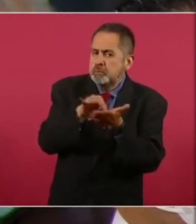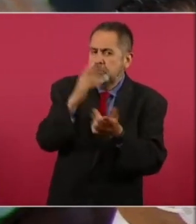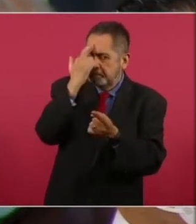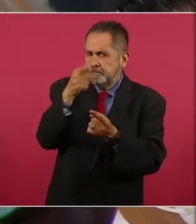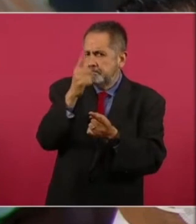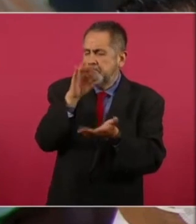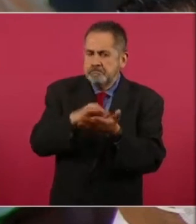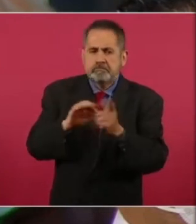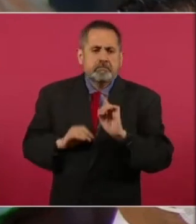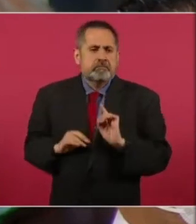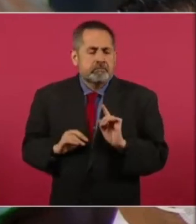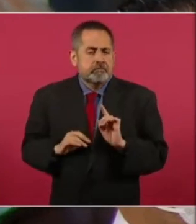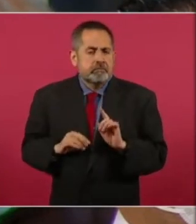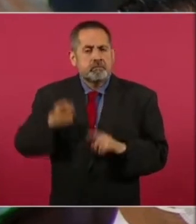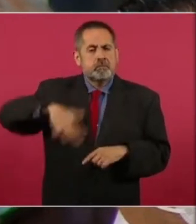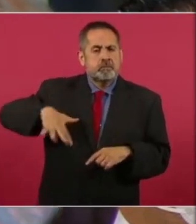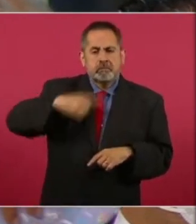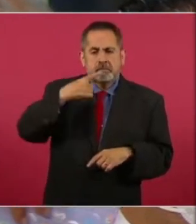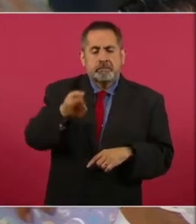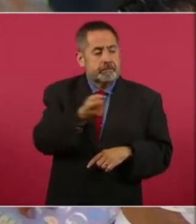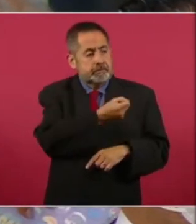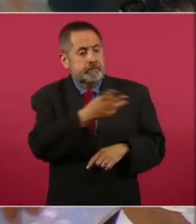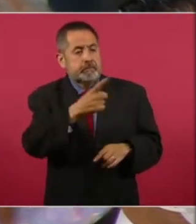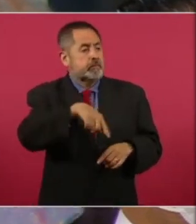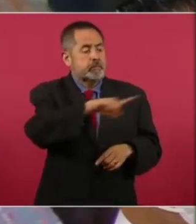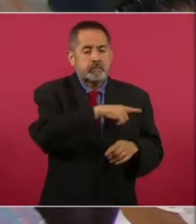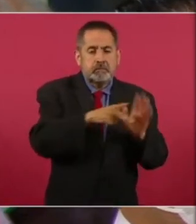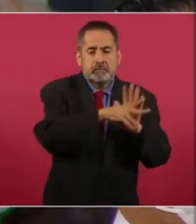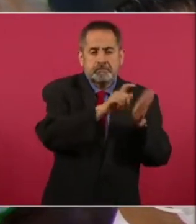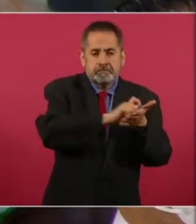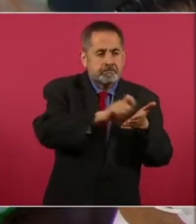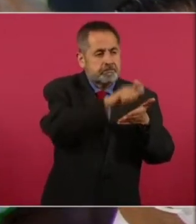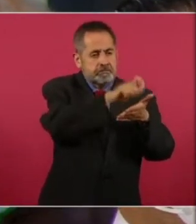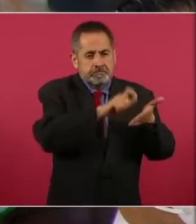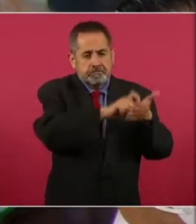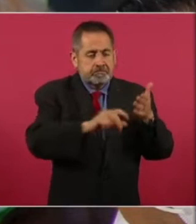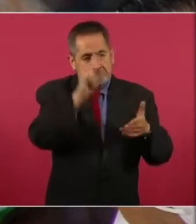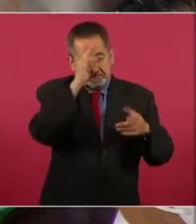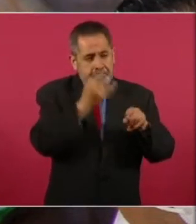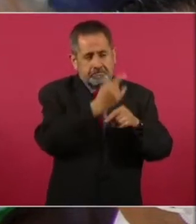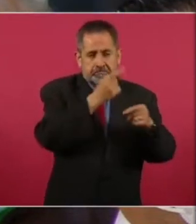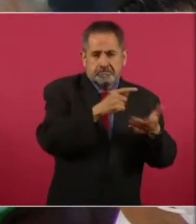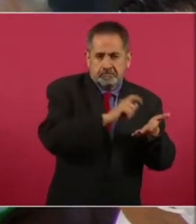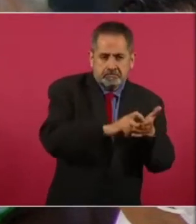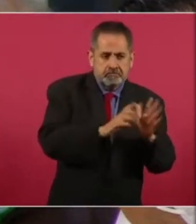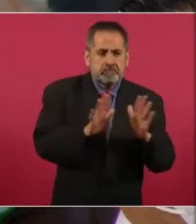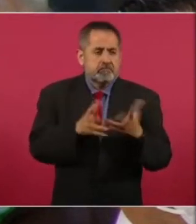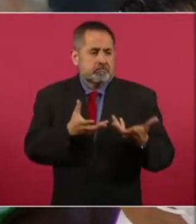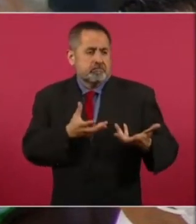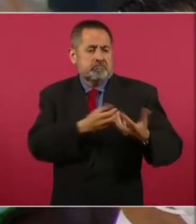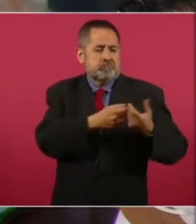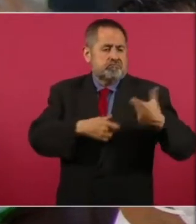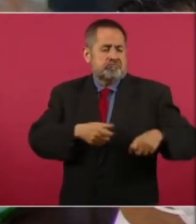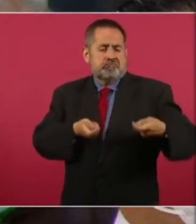decir ahorita. Acaba de decir que unos periodistas o columnistas intelectuales, etcétera, están del lado del poder.